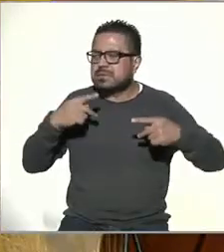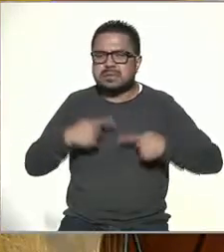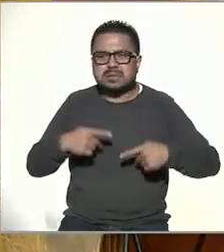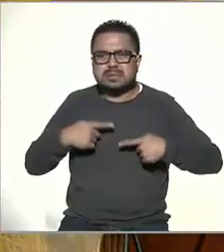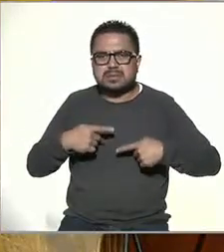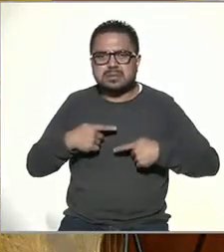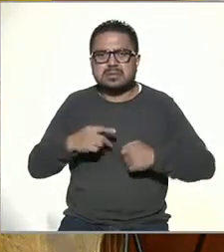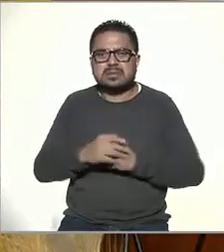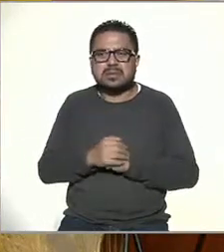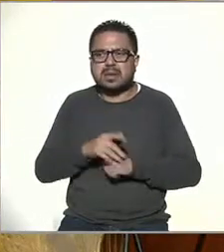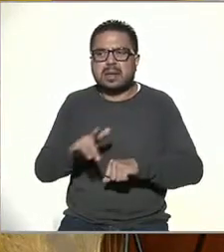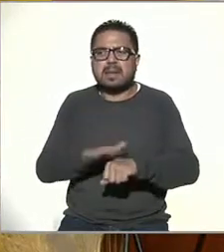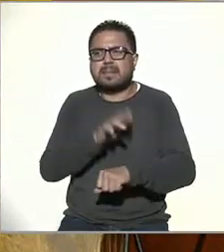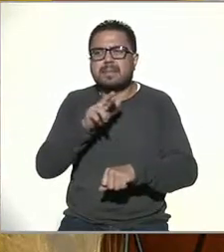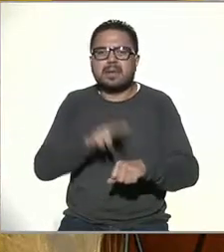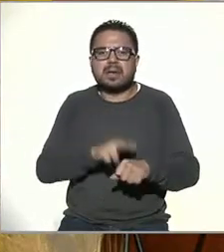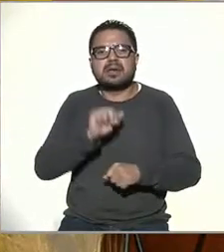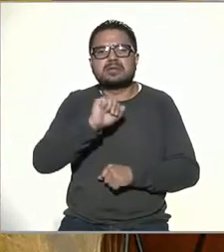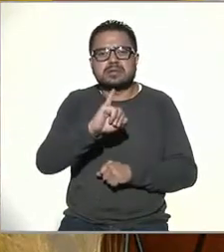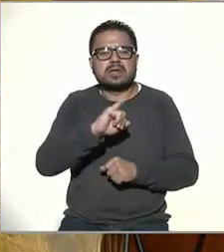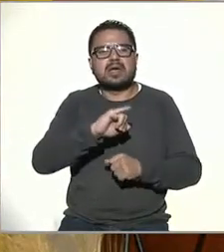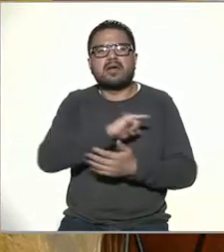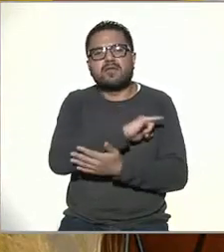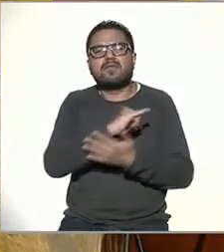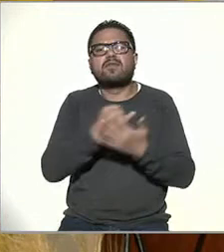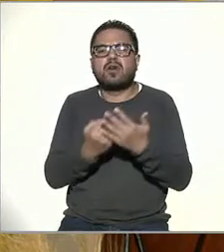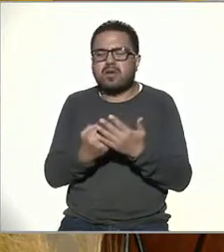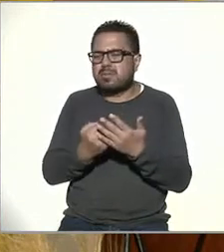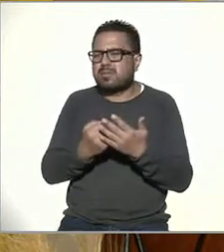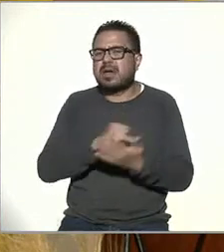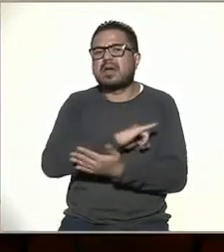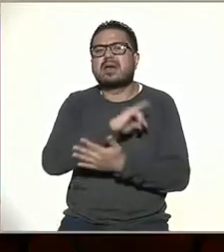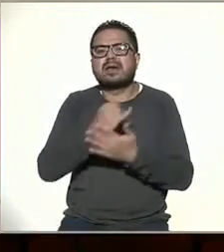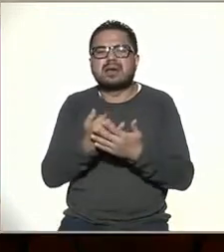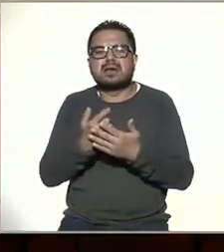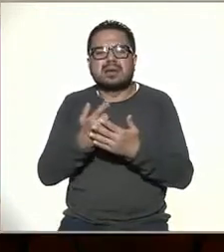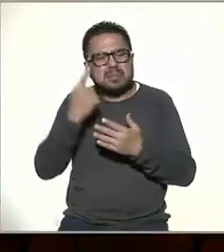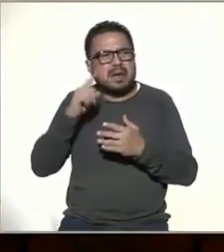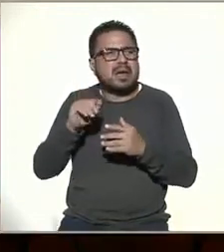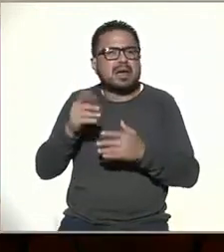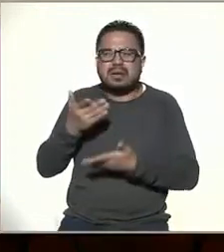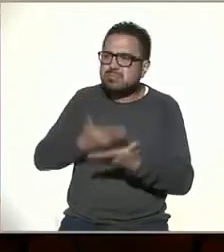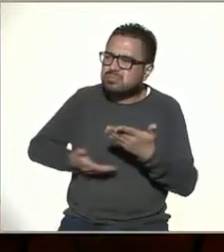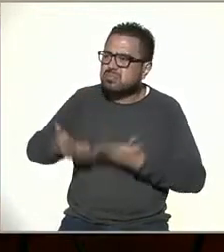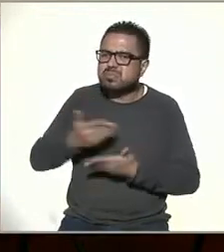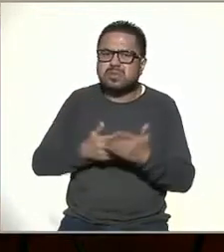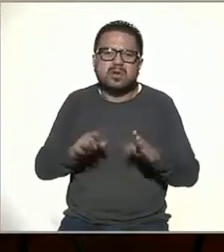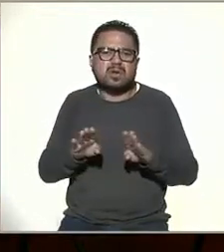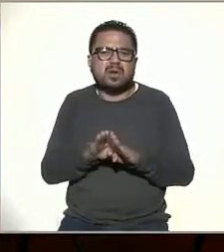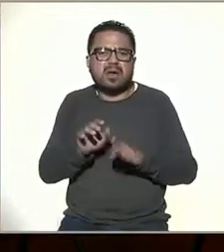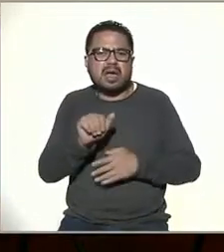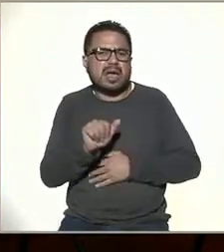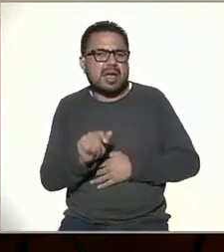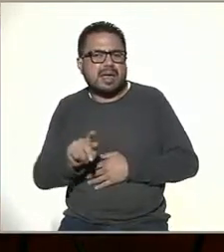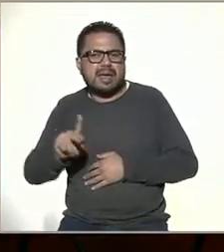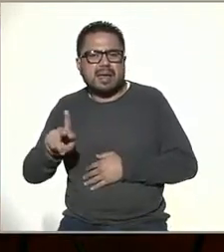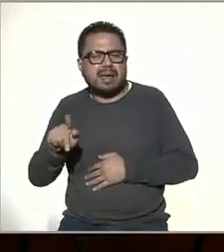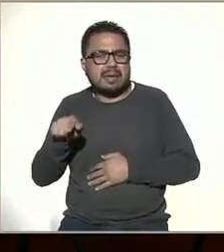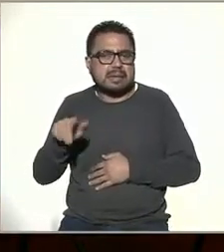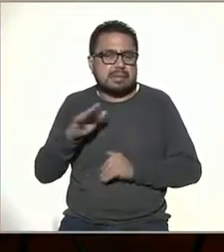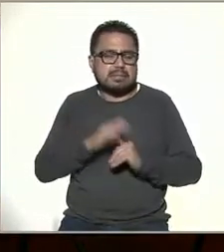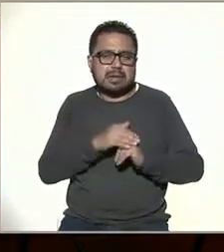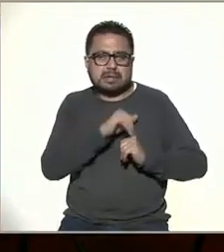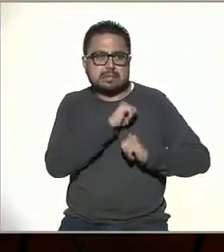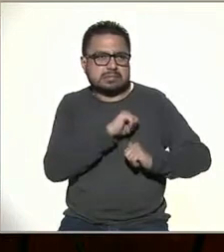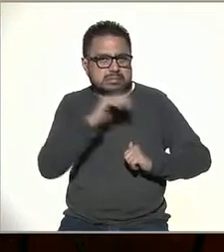la mayoría, sí, información, sobre todo información, transaccionar, hablamos de e-commerce, las apps que tomaron un rol,